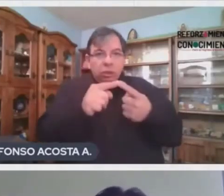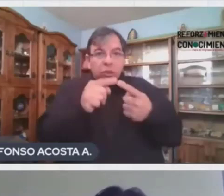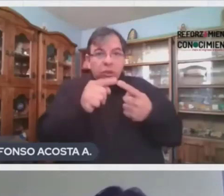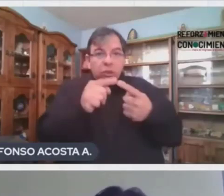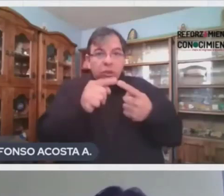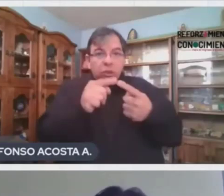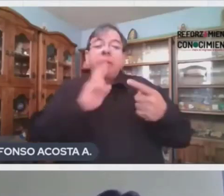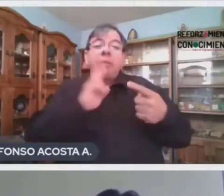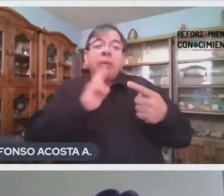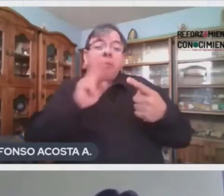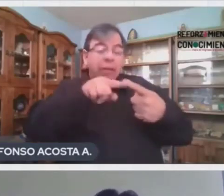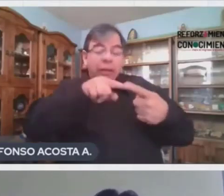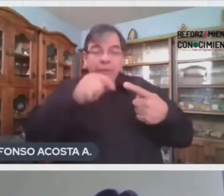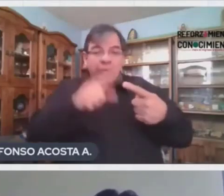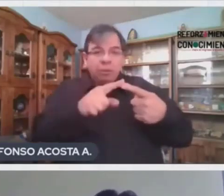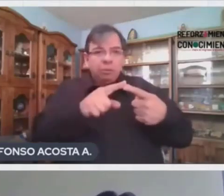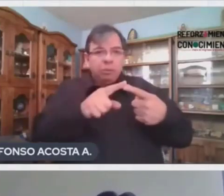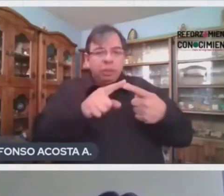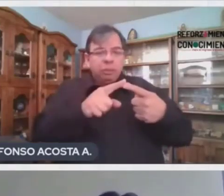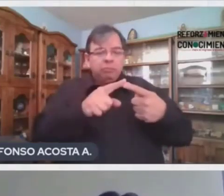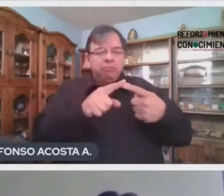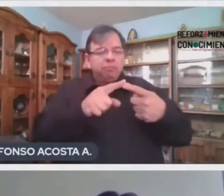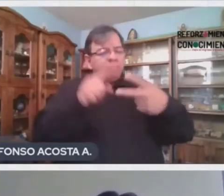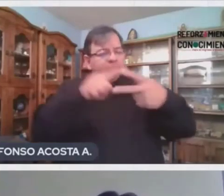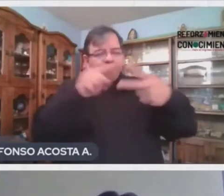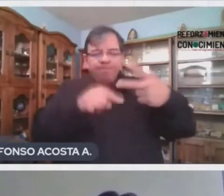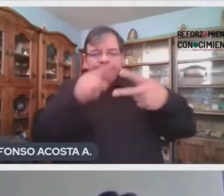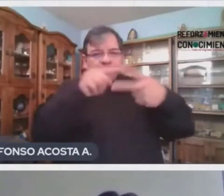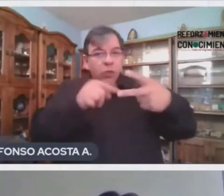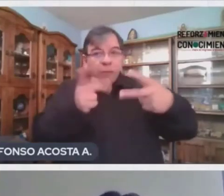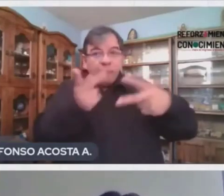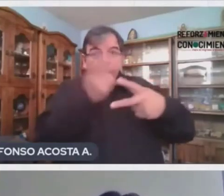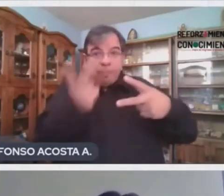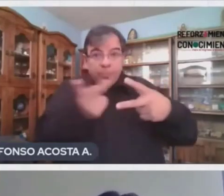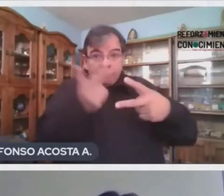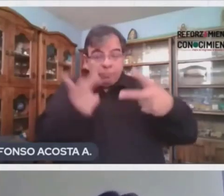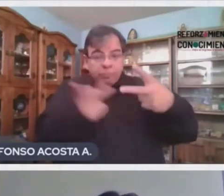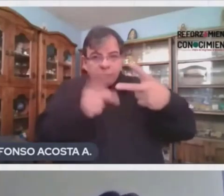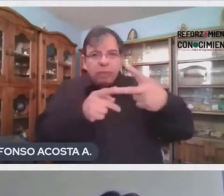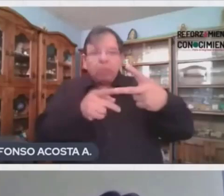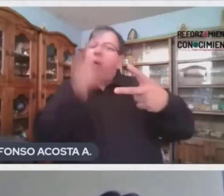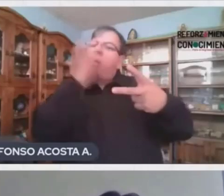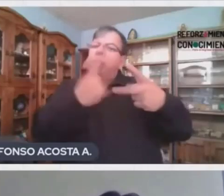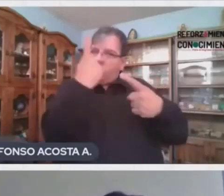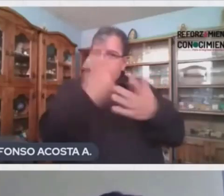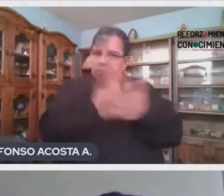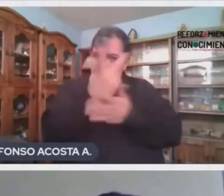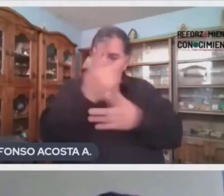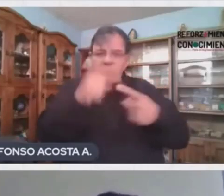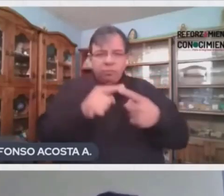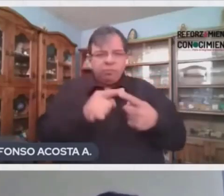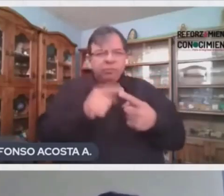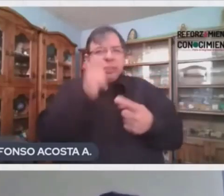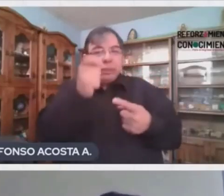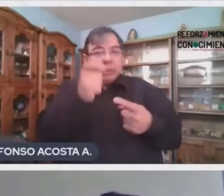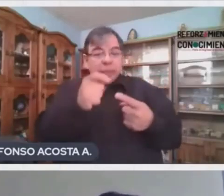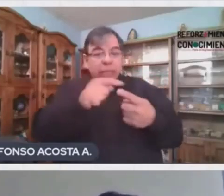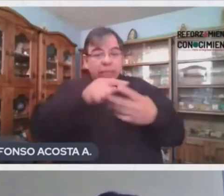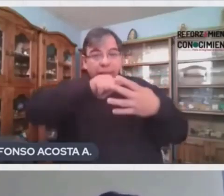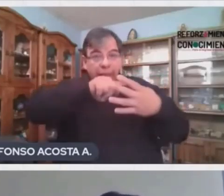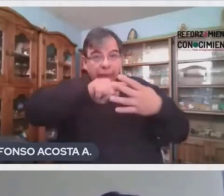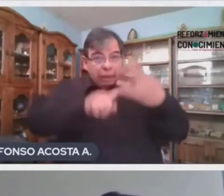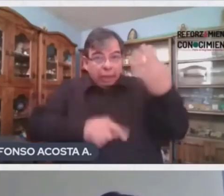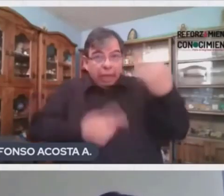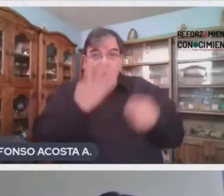correctamente en dos preguntas, solo podrás recibir un premio. Esto significa que tendremos nueve ganadores